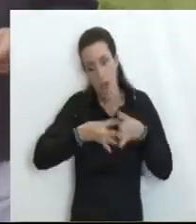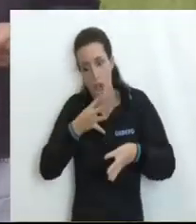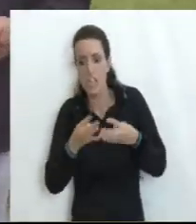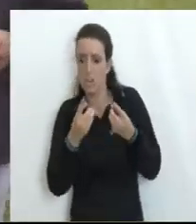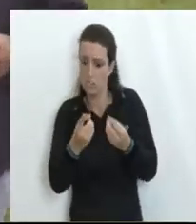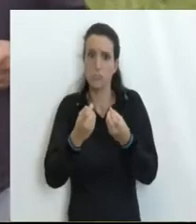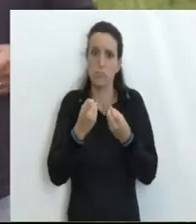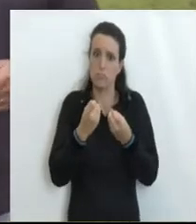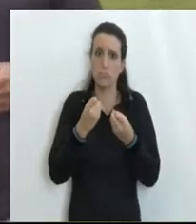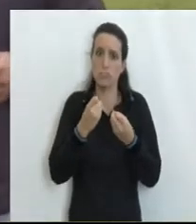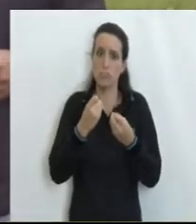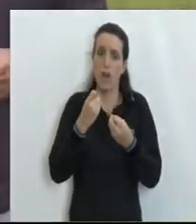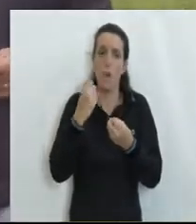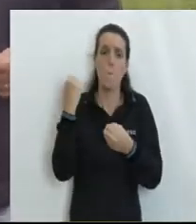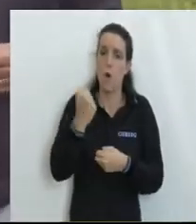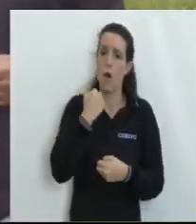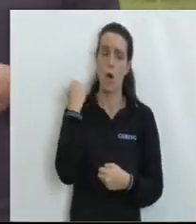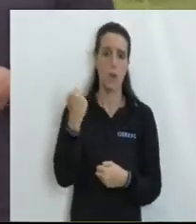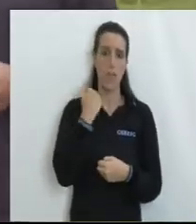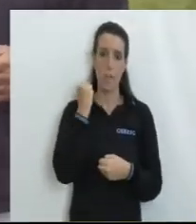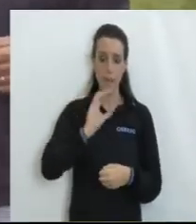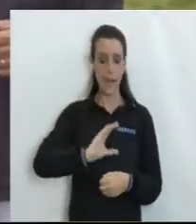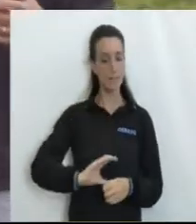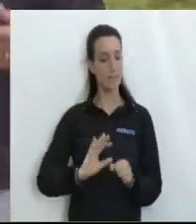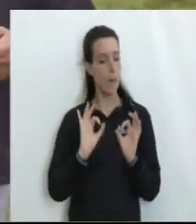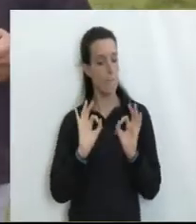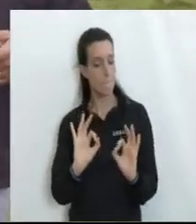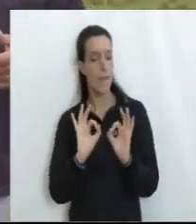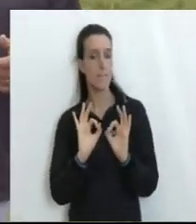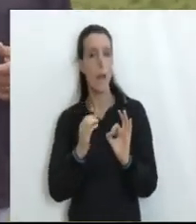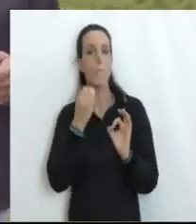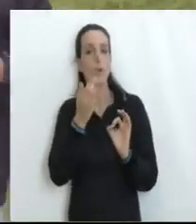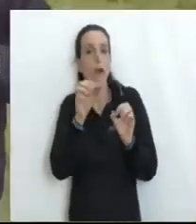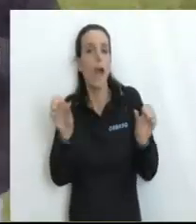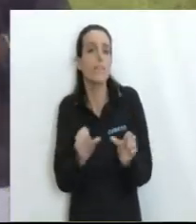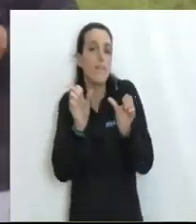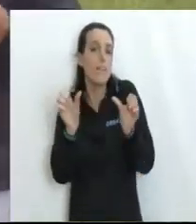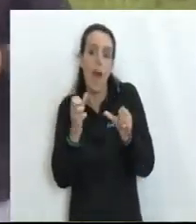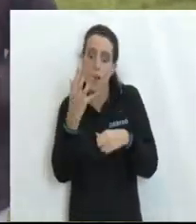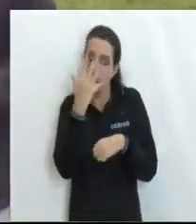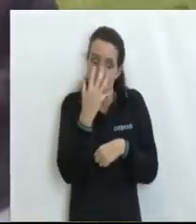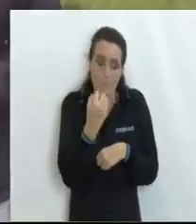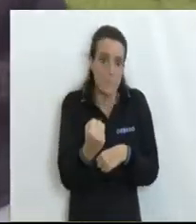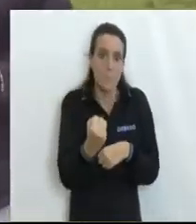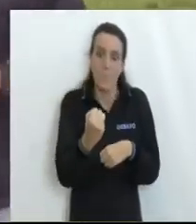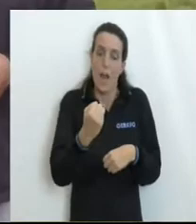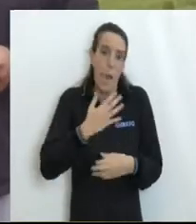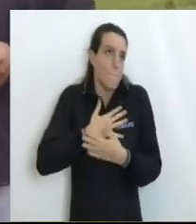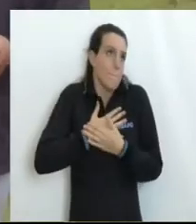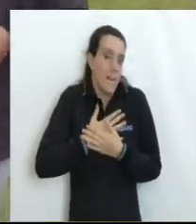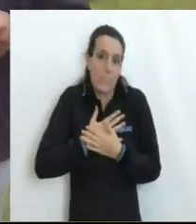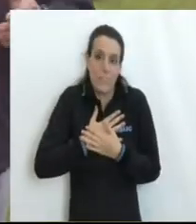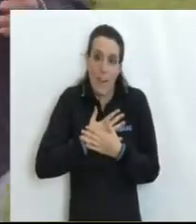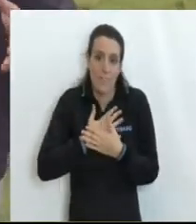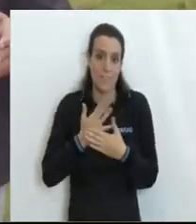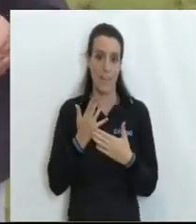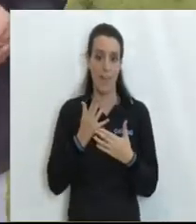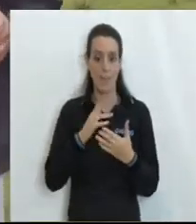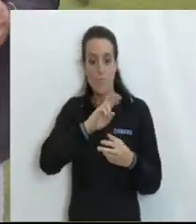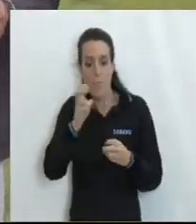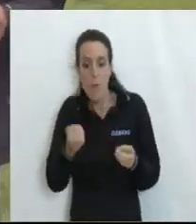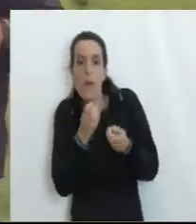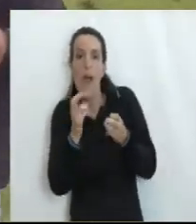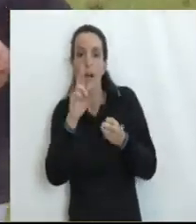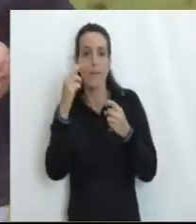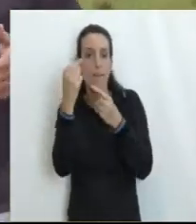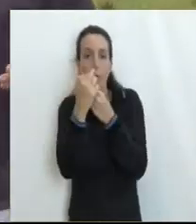características muy particulares Porque realmente es una actividad muy atractiva Muy apasionante Es la búsqueda